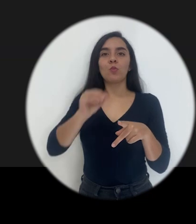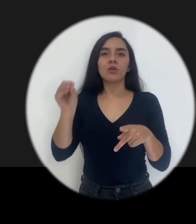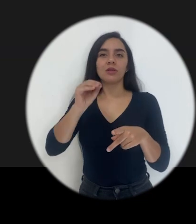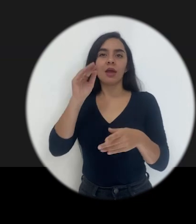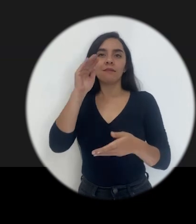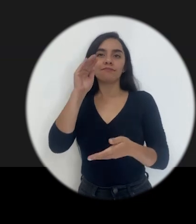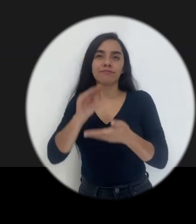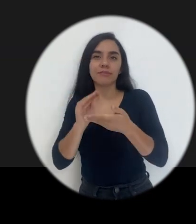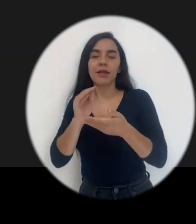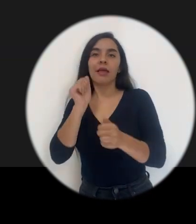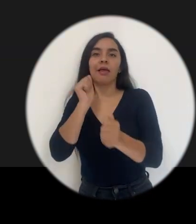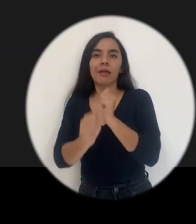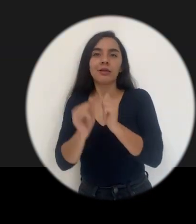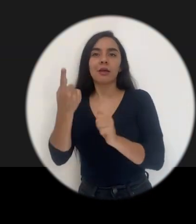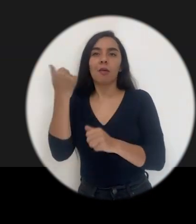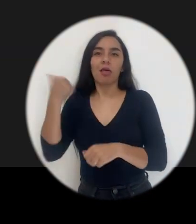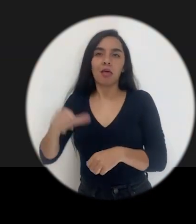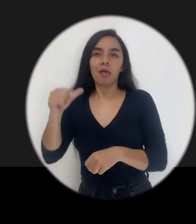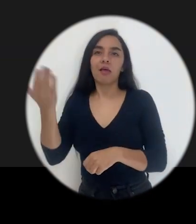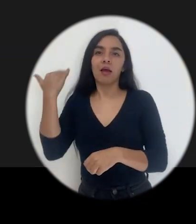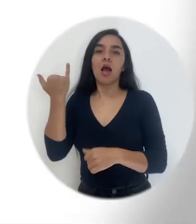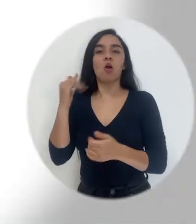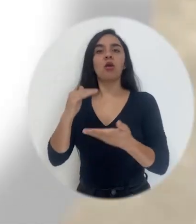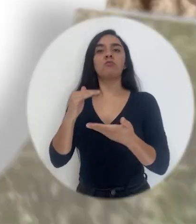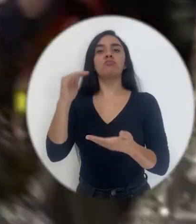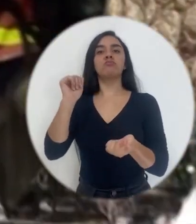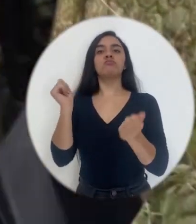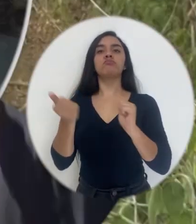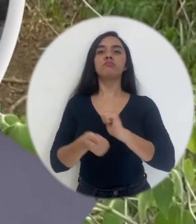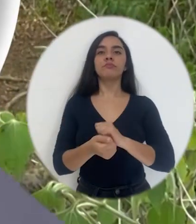porcentaje de aprobación de la materia.